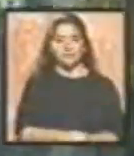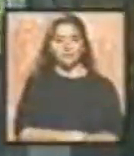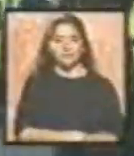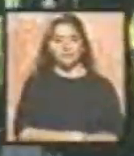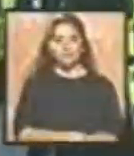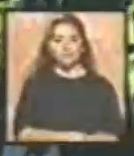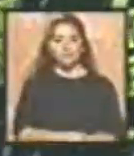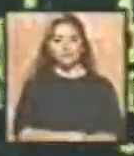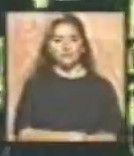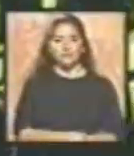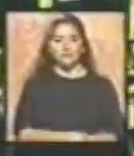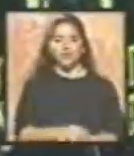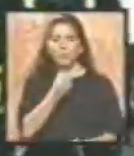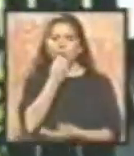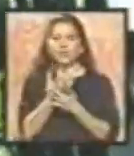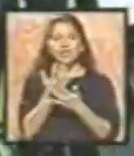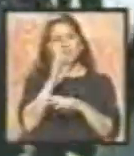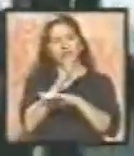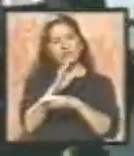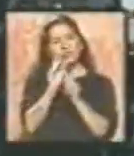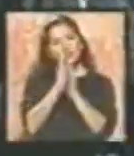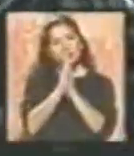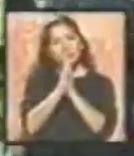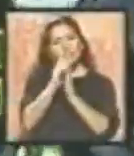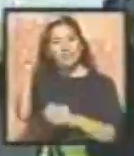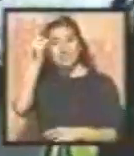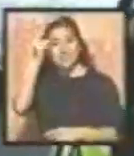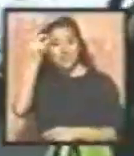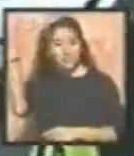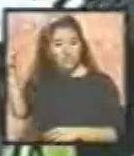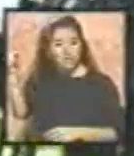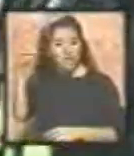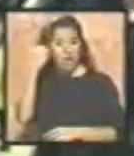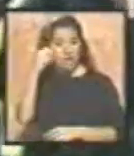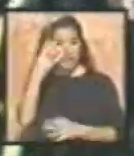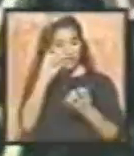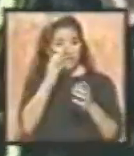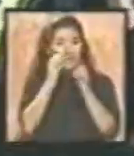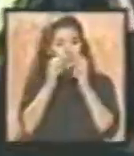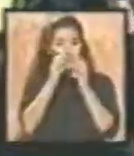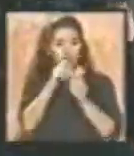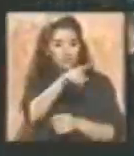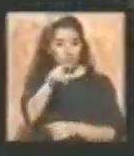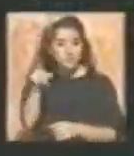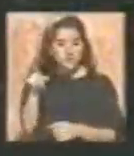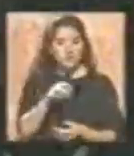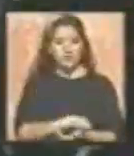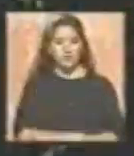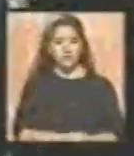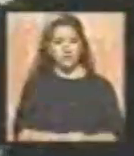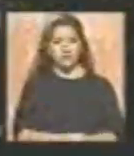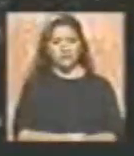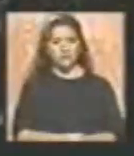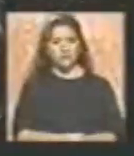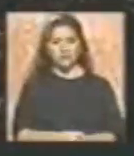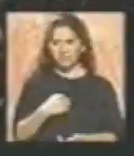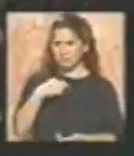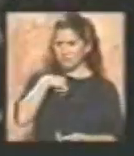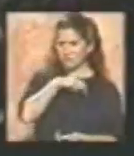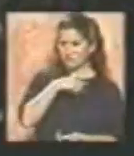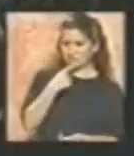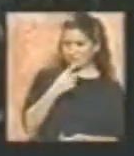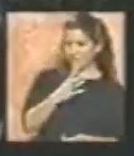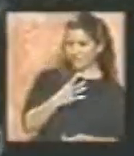Buenas tardes, un favorcito, ¿llegaron a entender al joven que estaba tratando de comunicarse con usted? ¿Con nosotras?